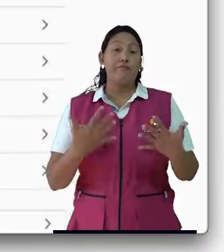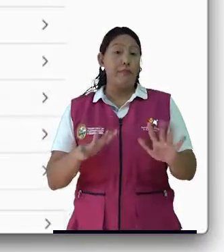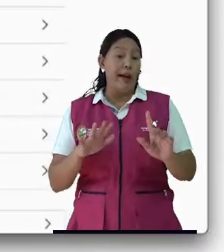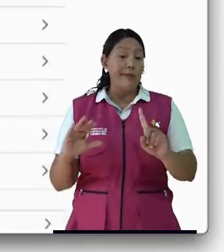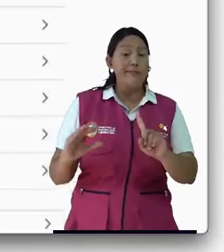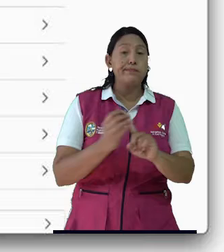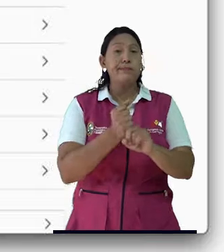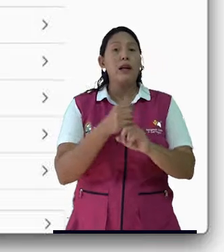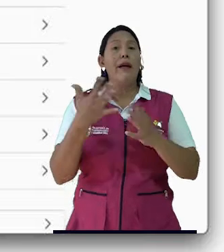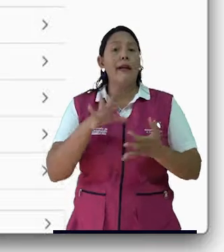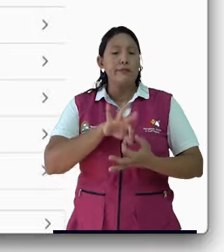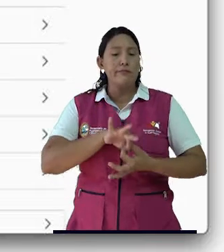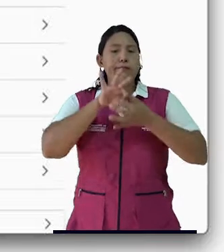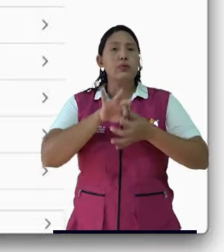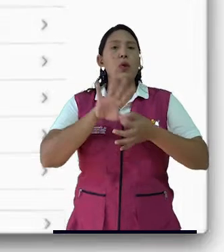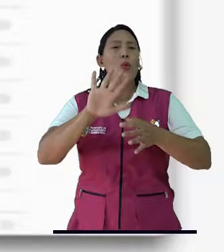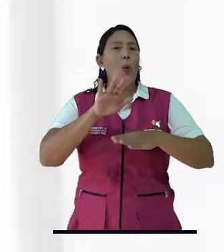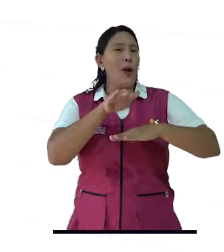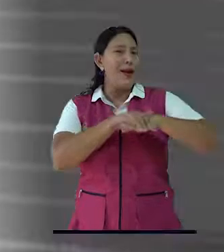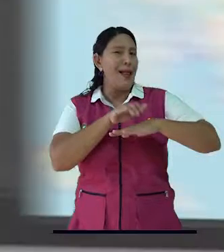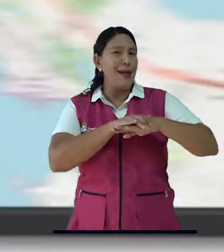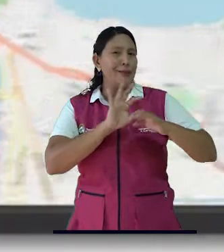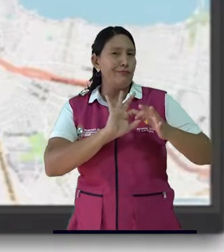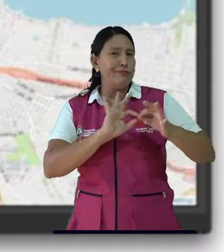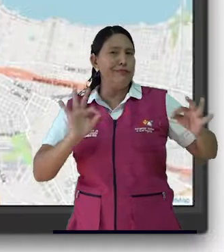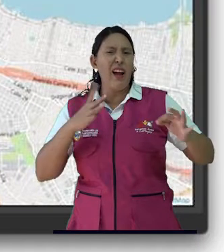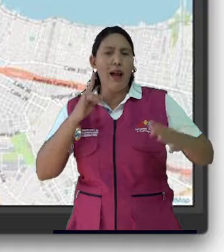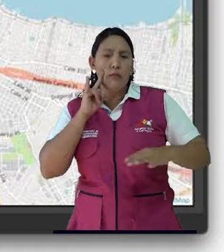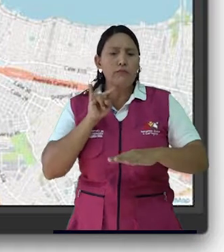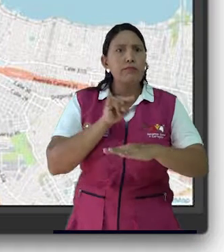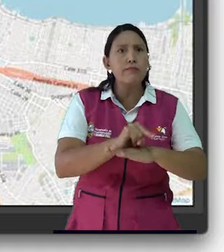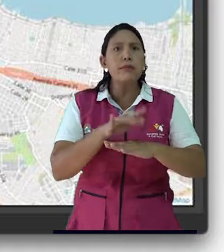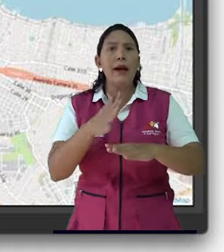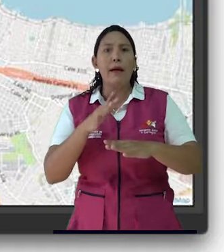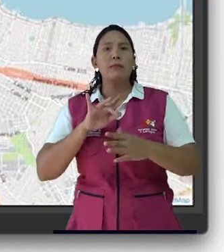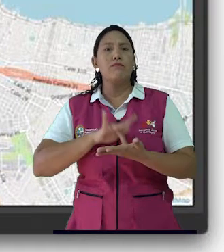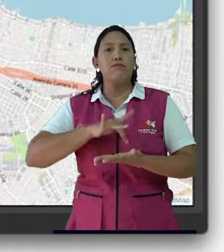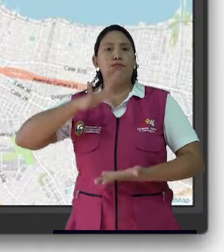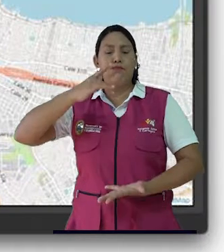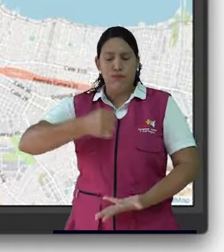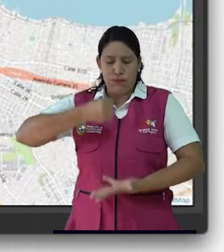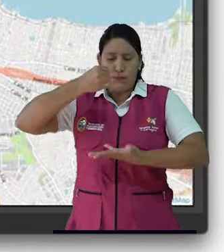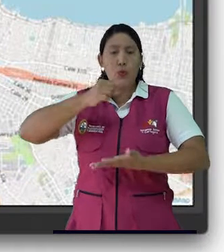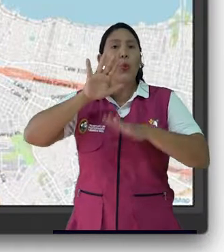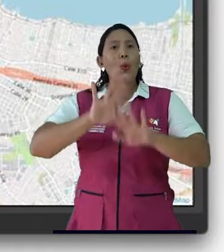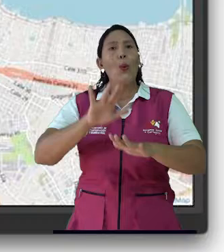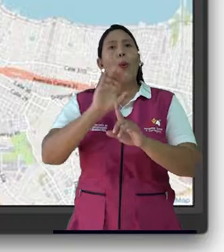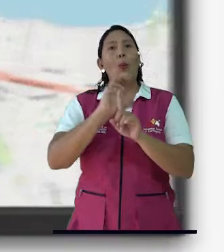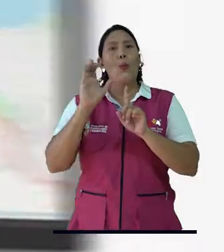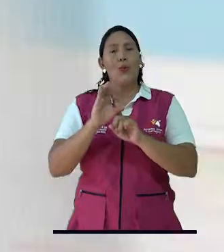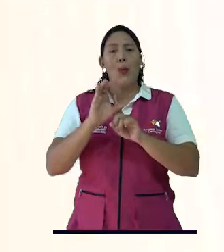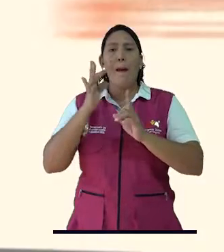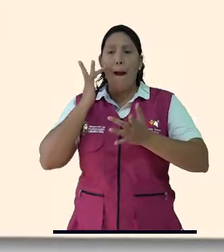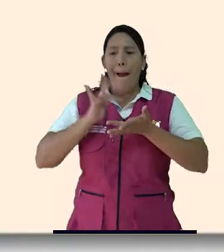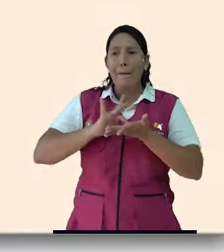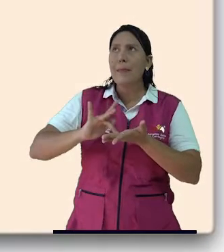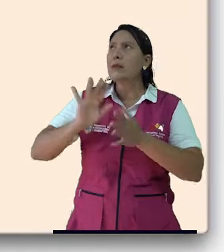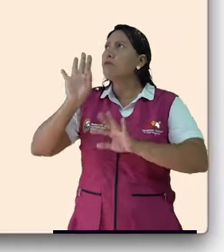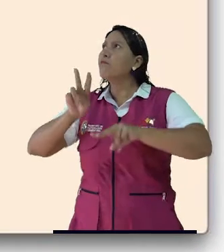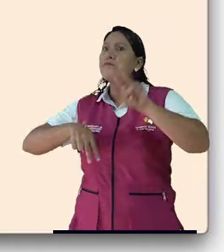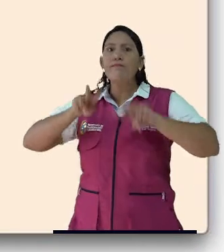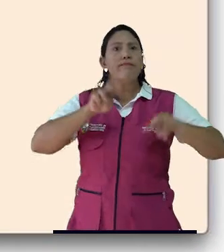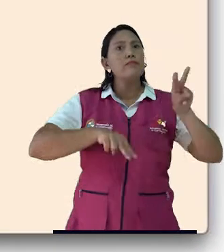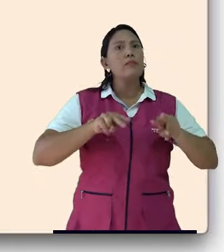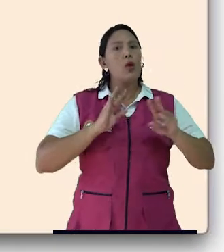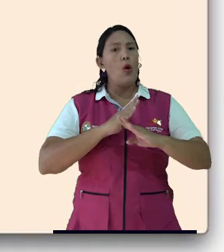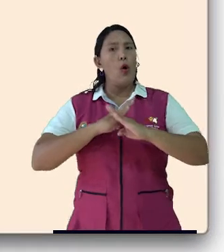Logramos diseño del software con sensores para monitorear y controlar el patrimonio cultural. Diseño